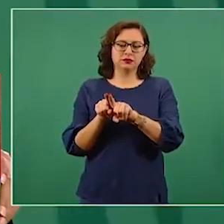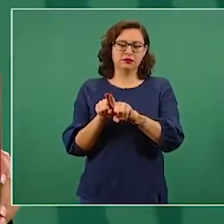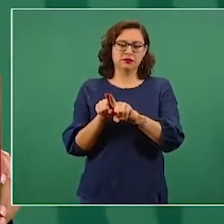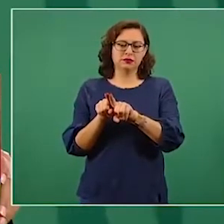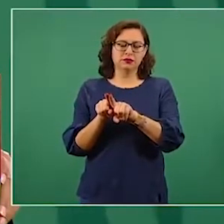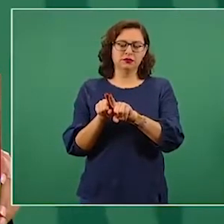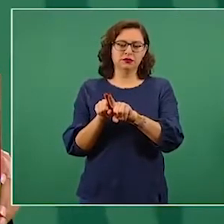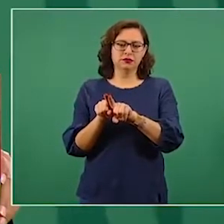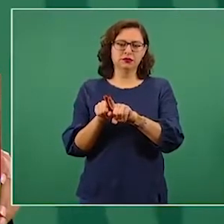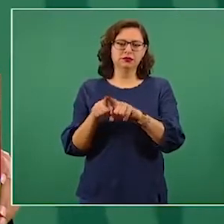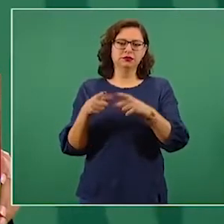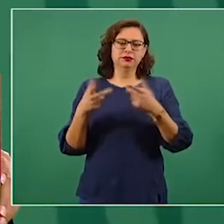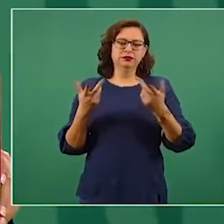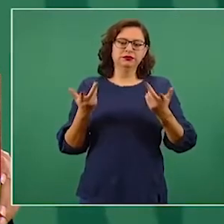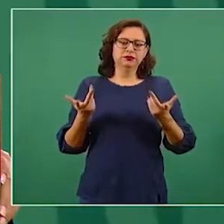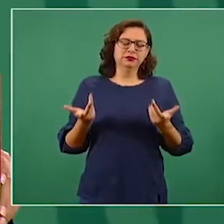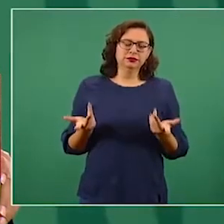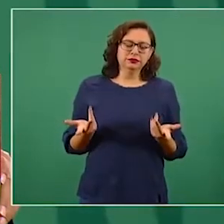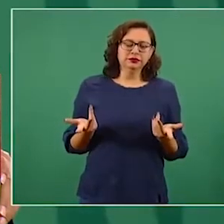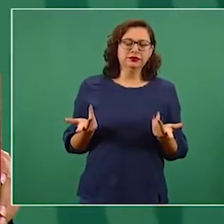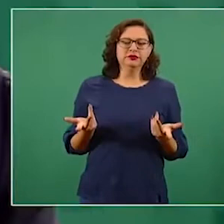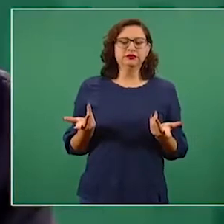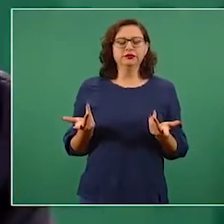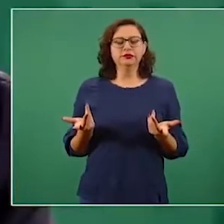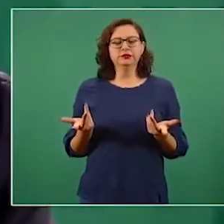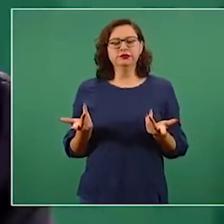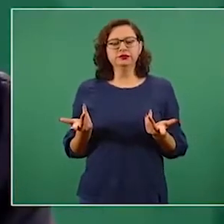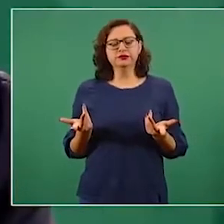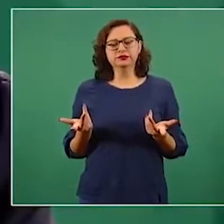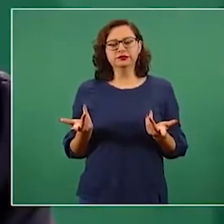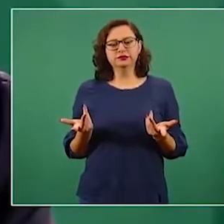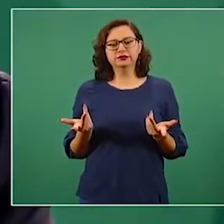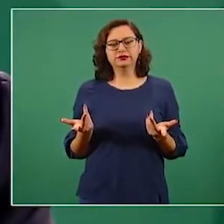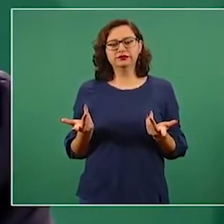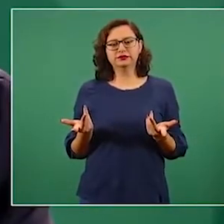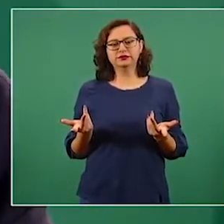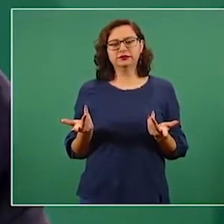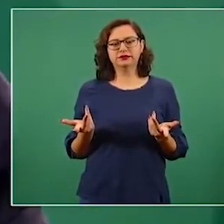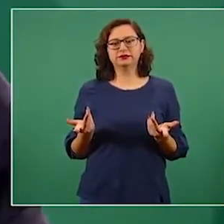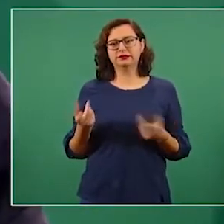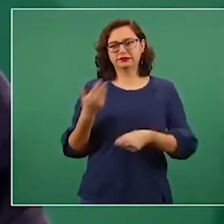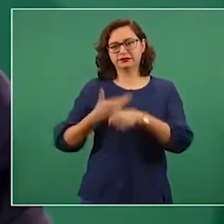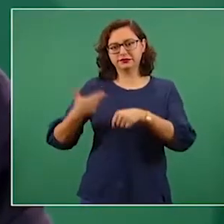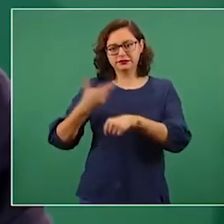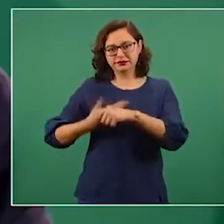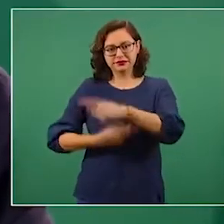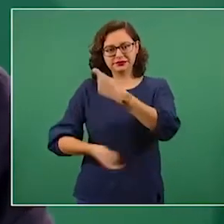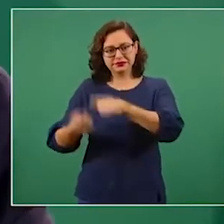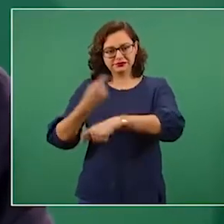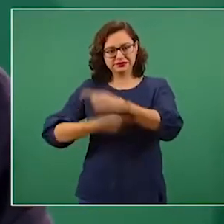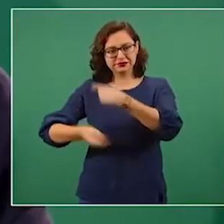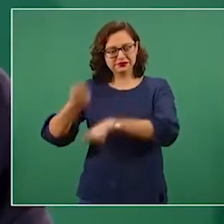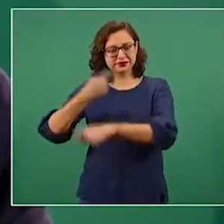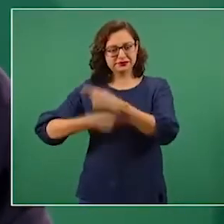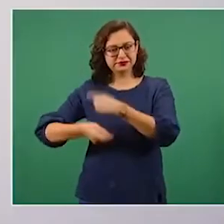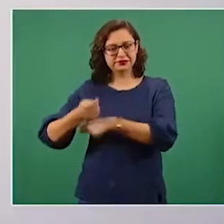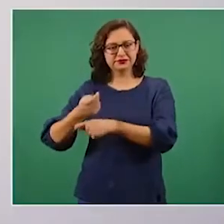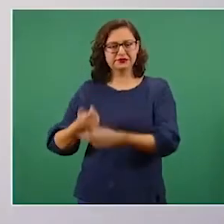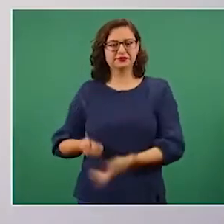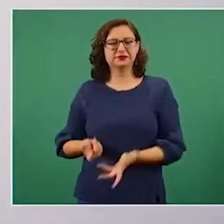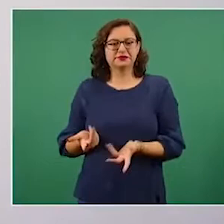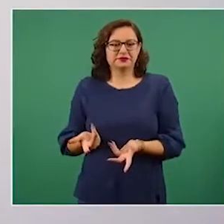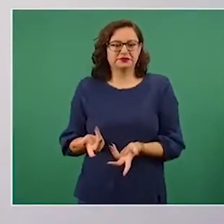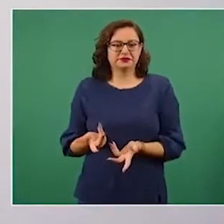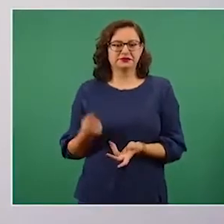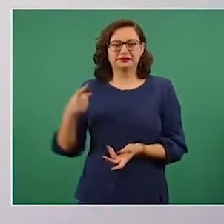denuncias por presuntos actos de corrupción ante la Fiscalía General de la República y adelantó que se difundirá los nombres de quienes han sido sancionados